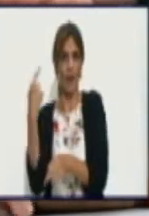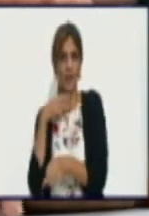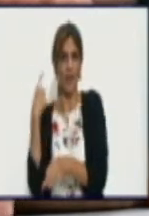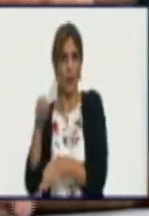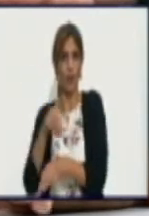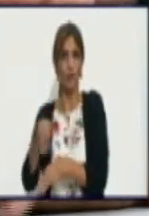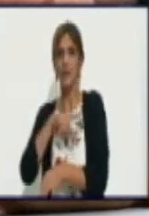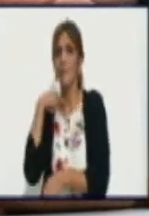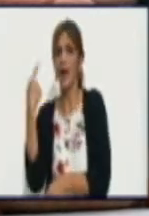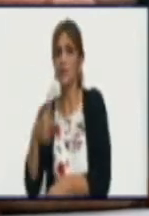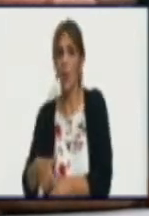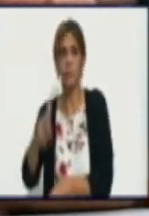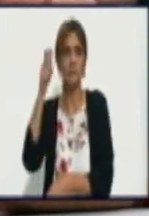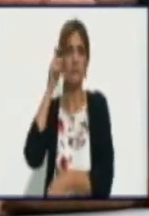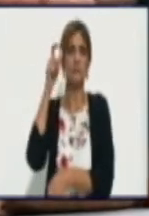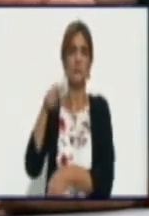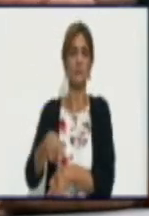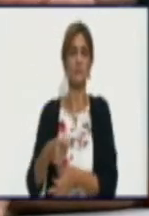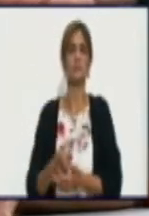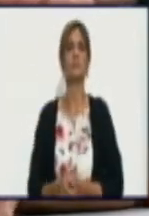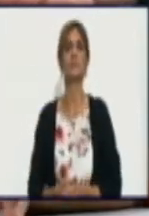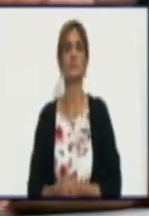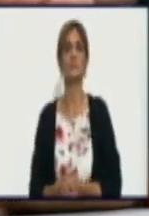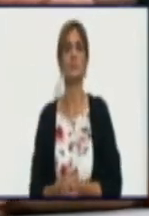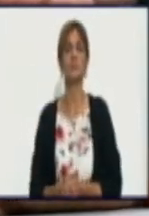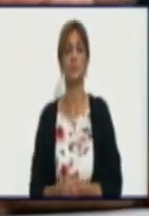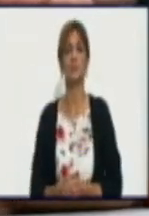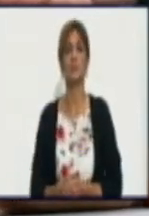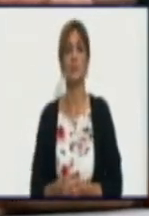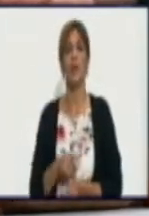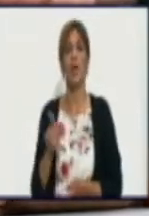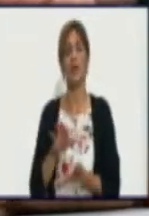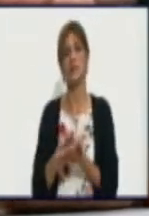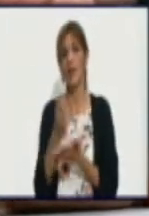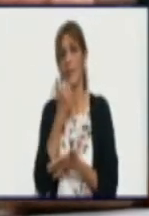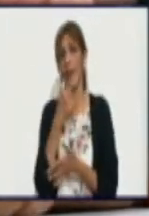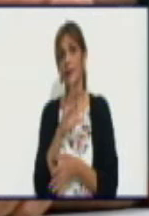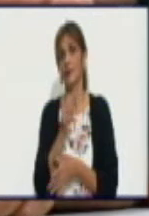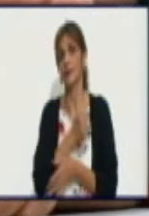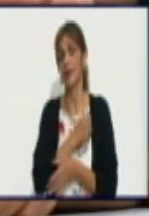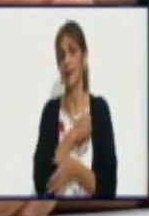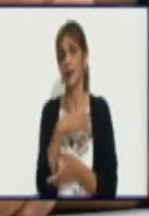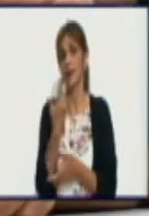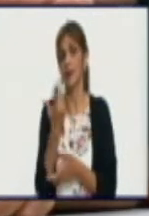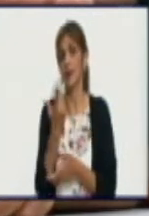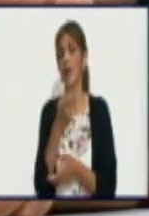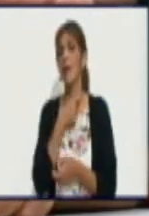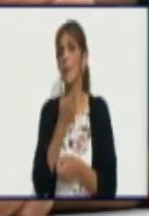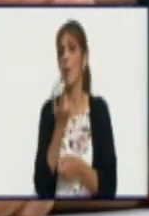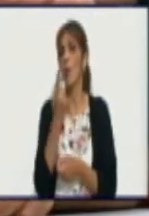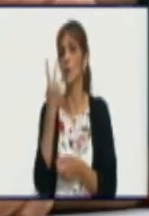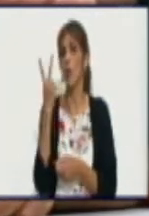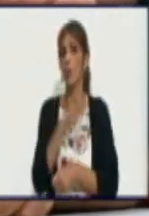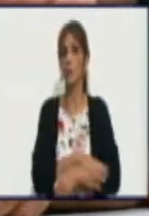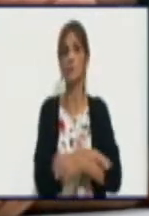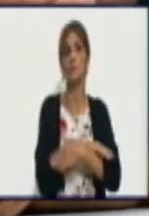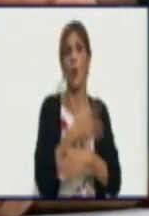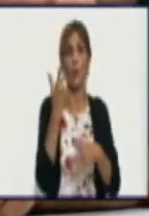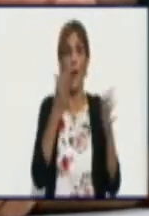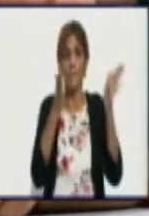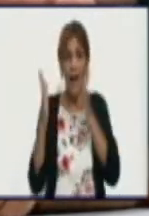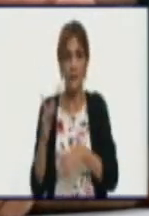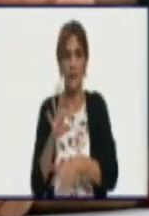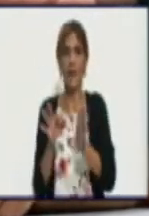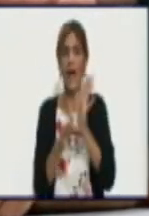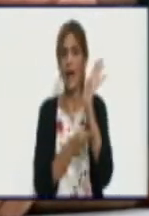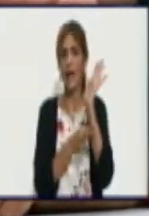sacrificó un animal, nada más quiere las dos piernas de atrás, la otra parte se la vende ahí al matadero. Otra parte en la